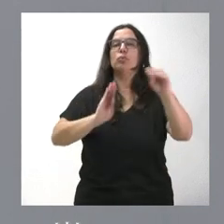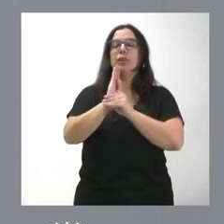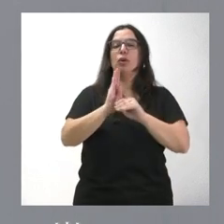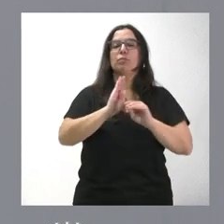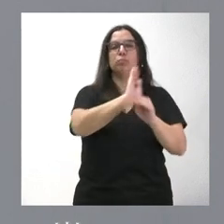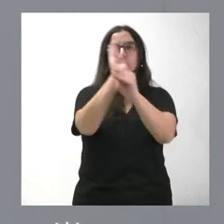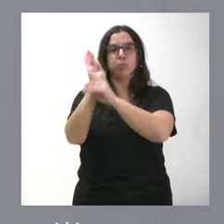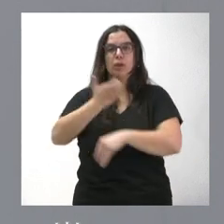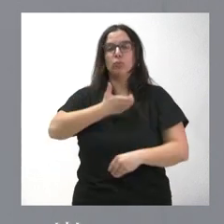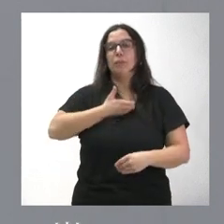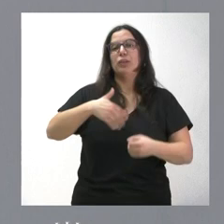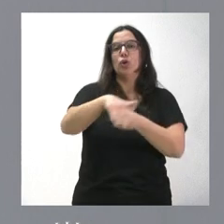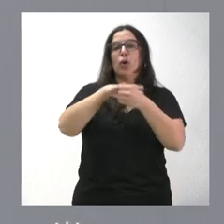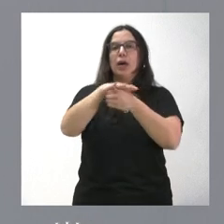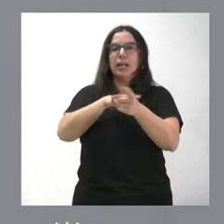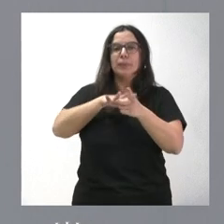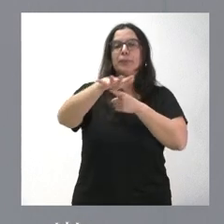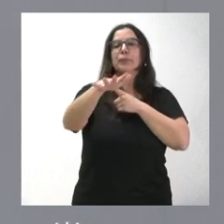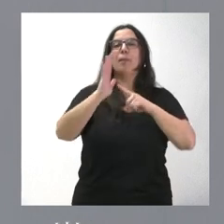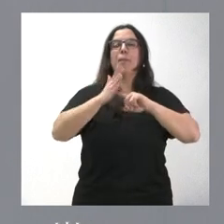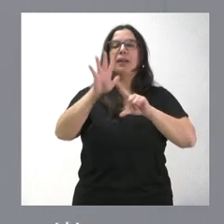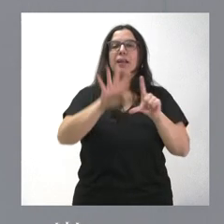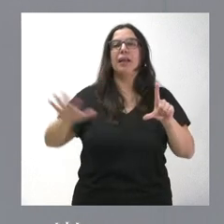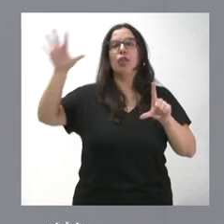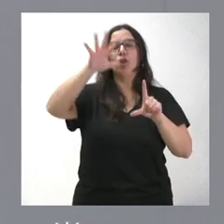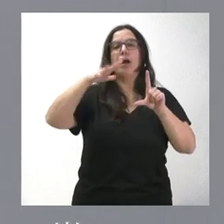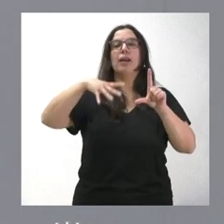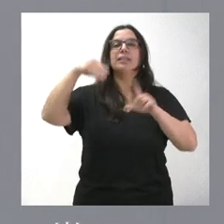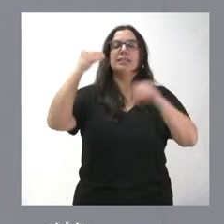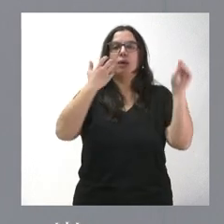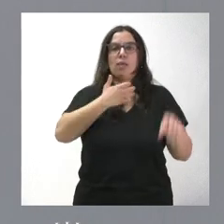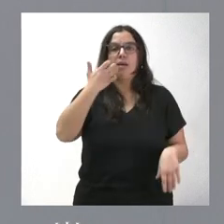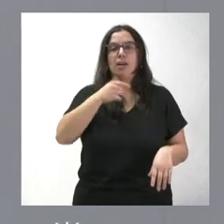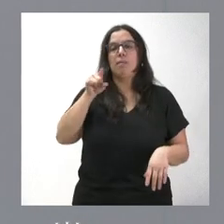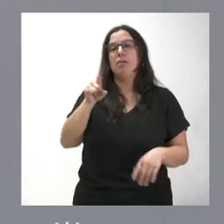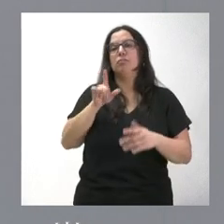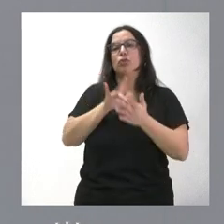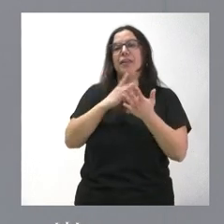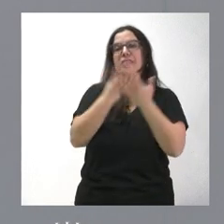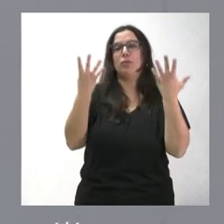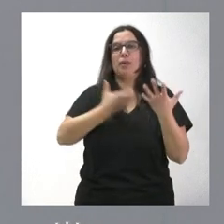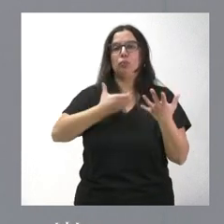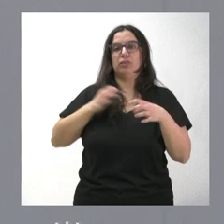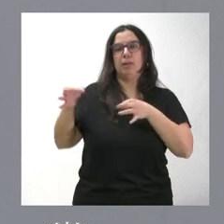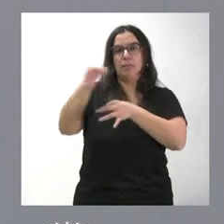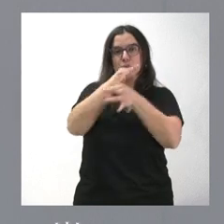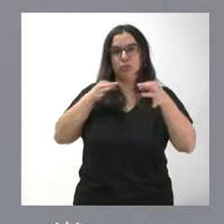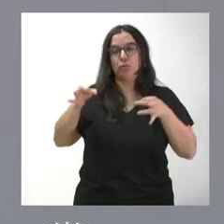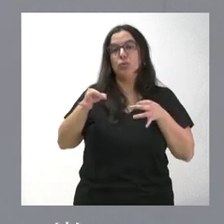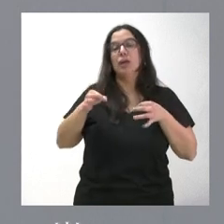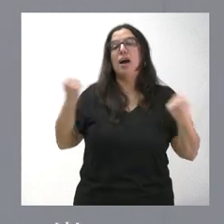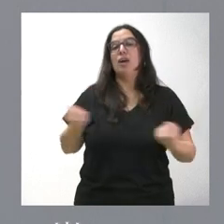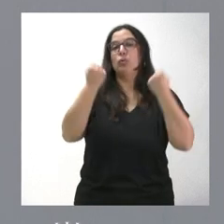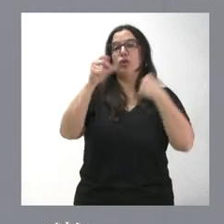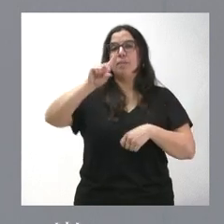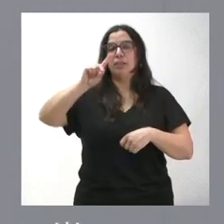ayuntamientos del área de influencia socioeconómica del Parque Nacional de la Sierra de Guadarrama. Son 19 ayuntamientos y son 21 actuaciones